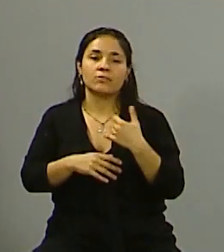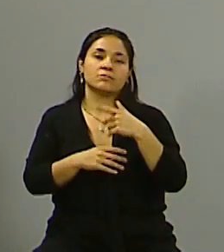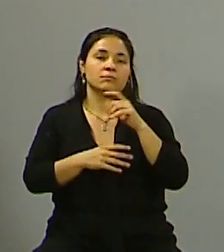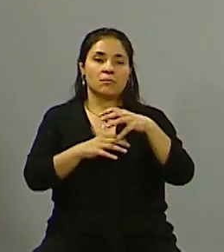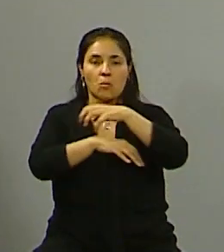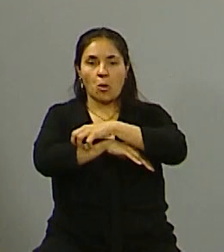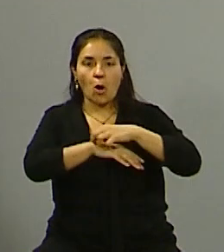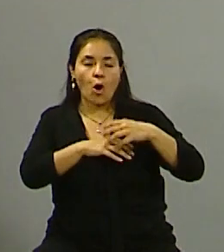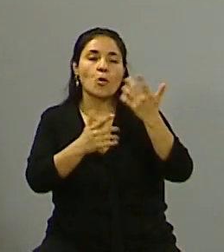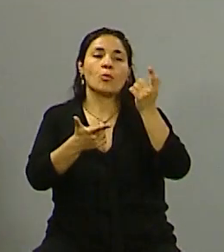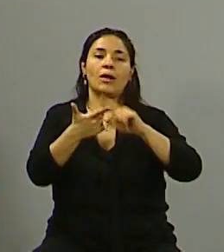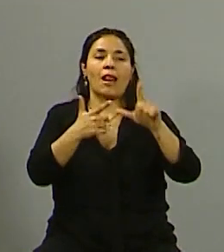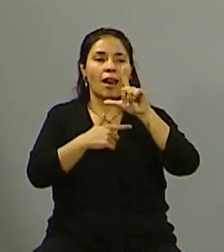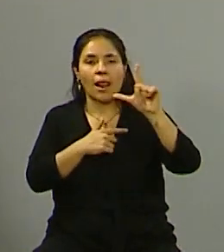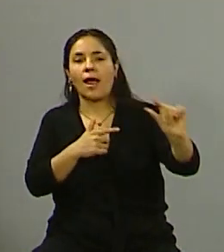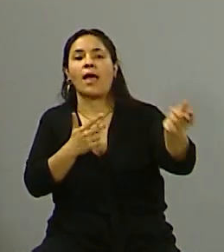hay más pobreza,